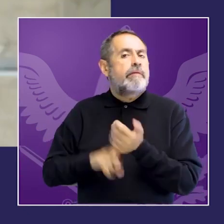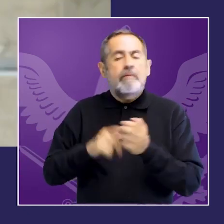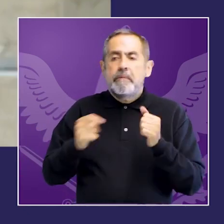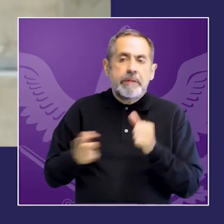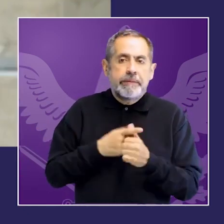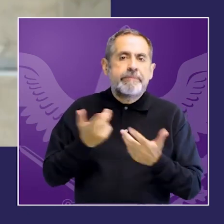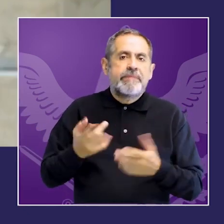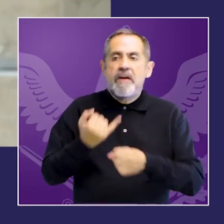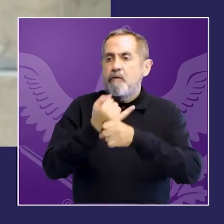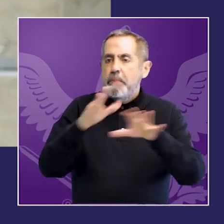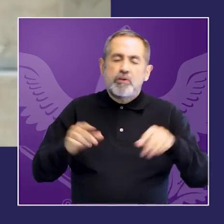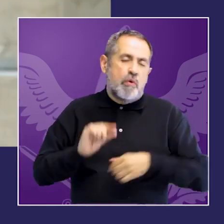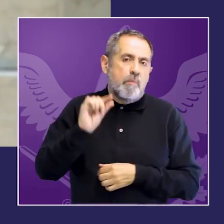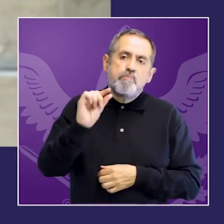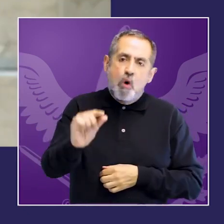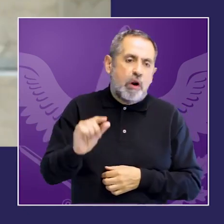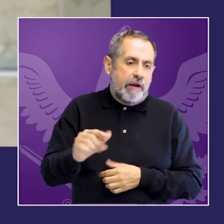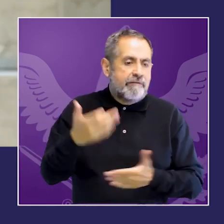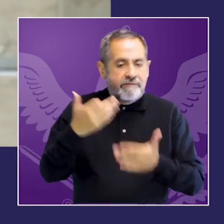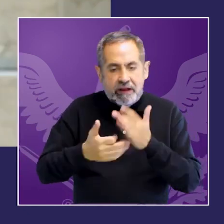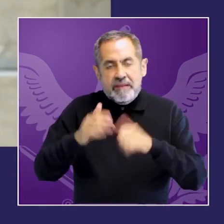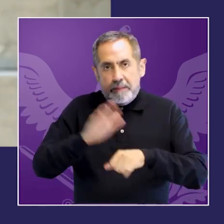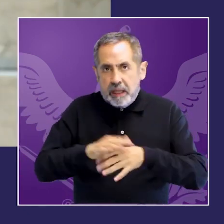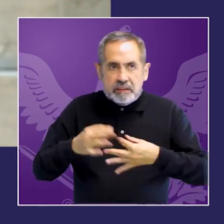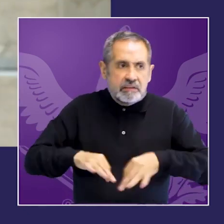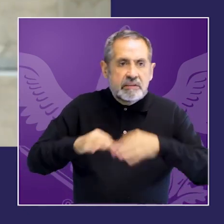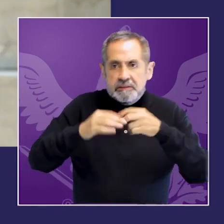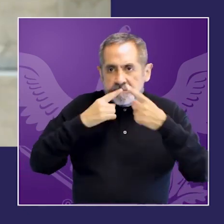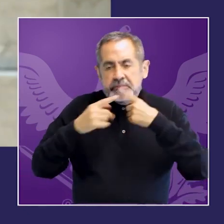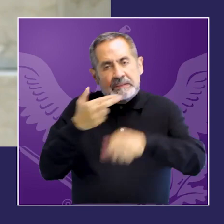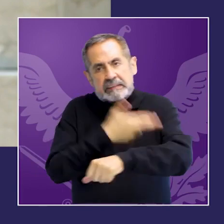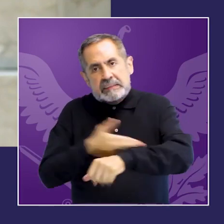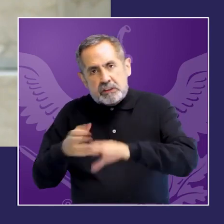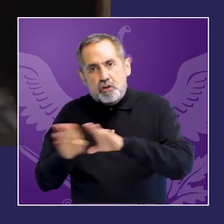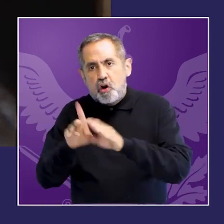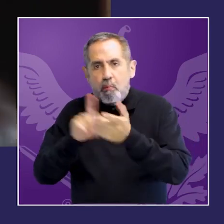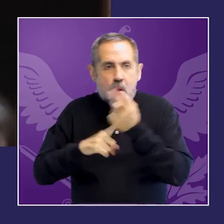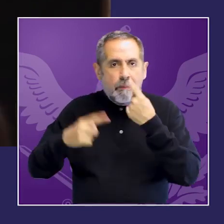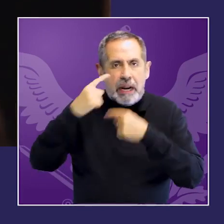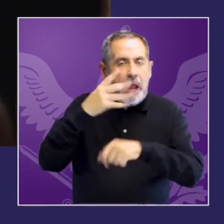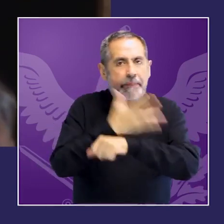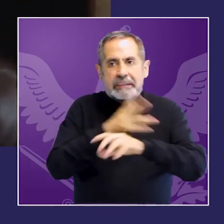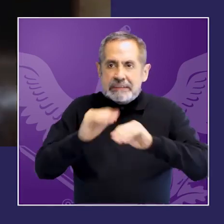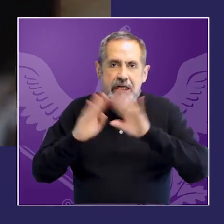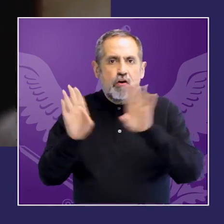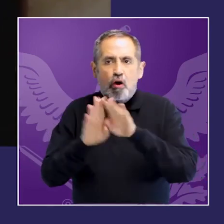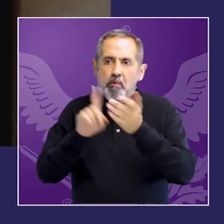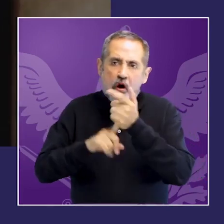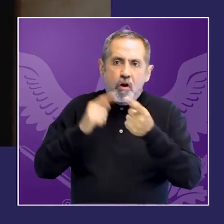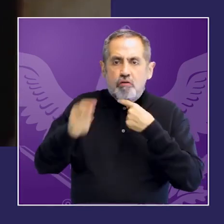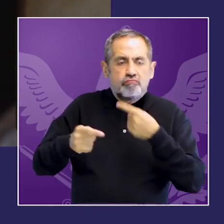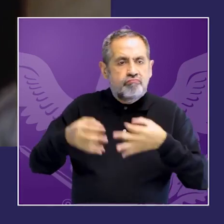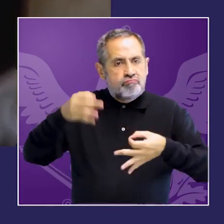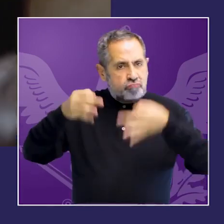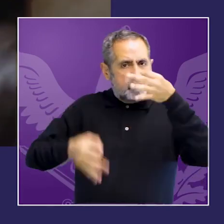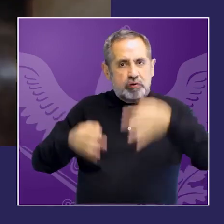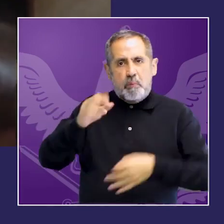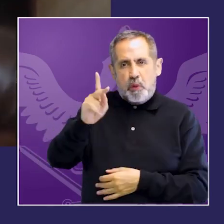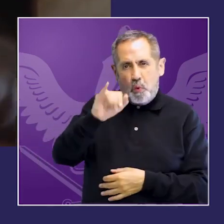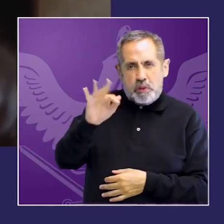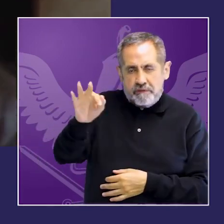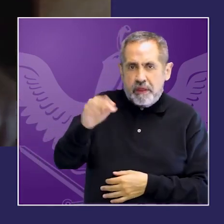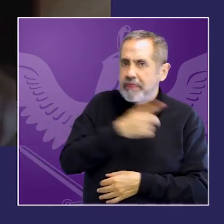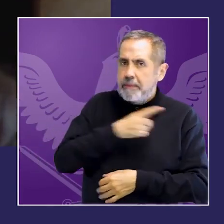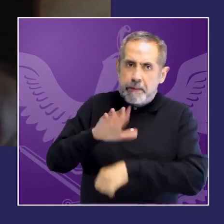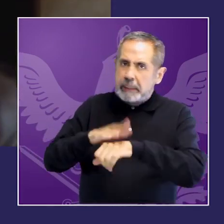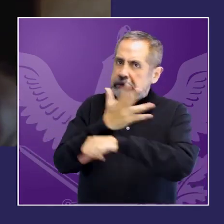poca información pública disponible también en sintonía con lo que mencionaban de transparentar el funcionamiento de los poderes judiciales y a su vez